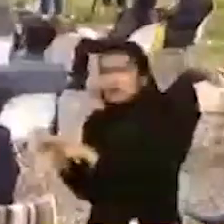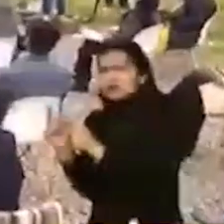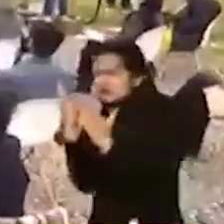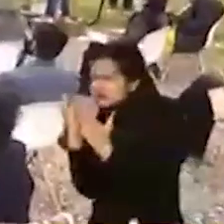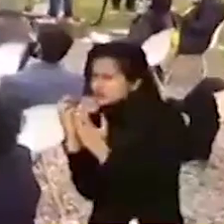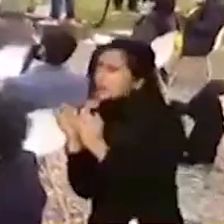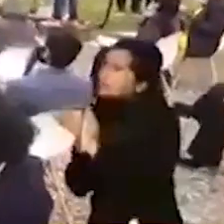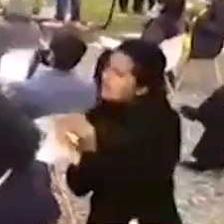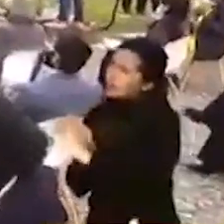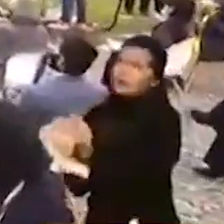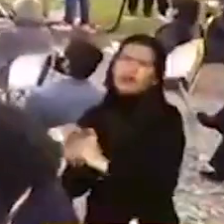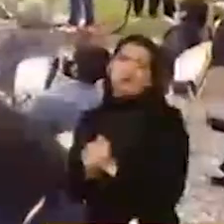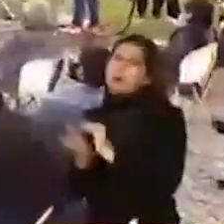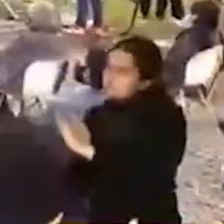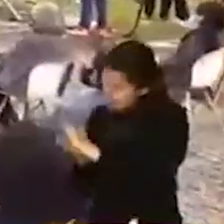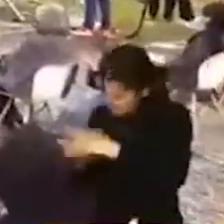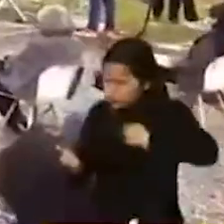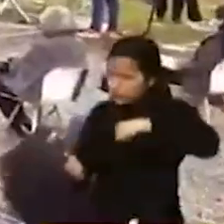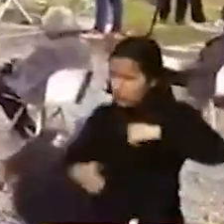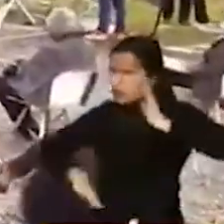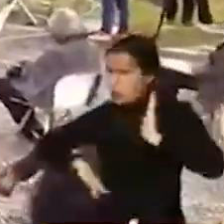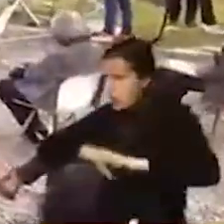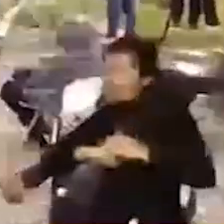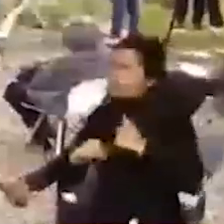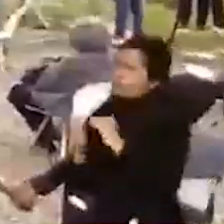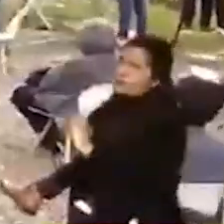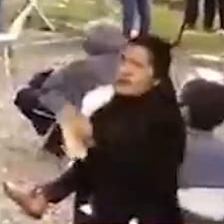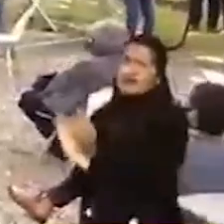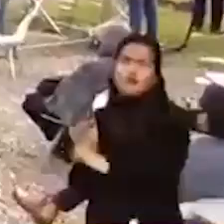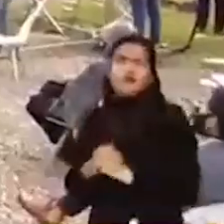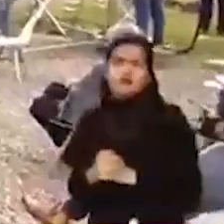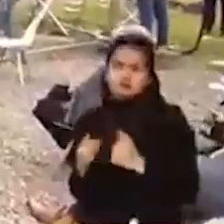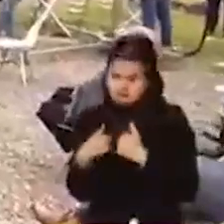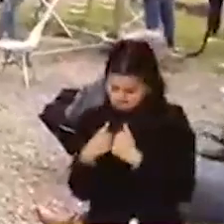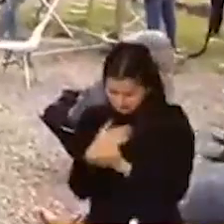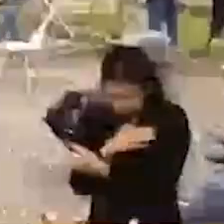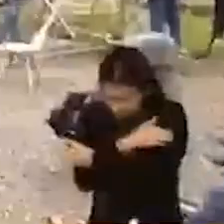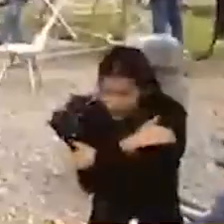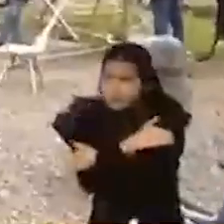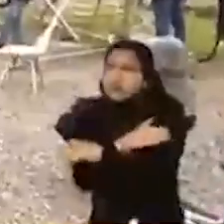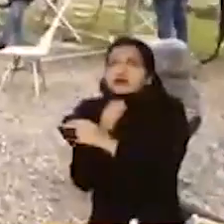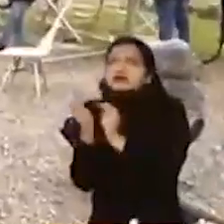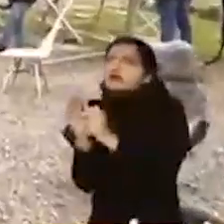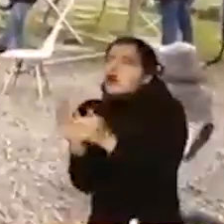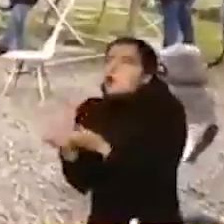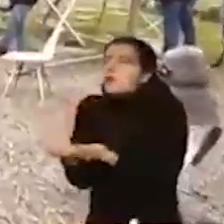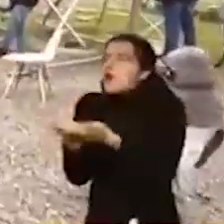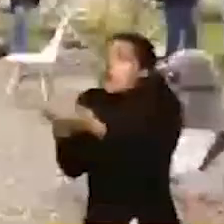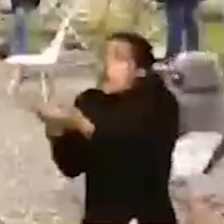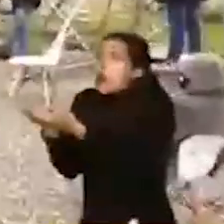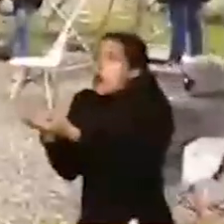señora Carmenza. Entonces le pido de corazón que nos demos un abrazo en reconciliación. Yo me iré